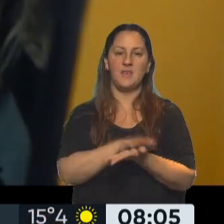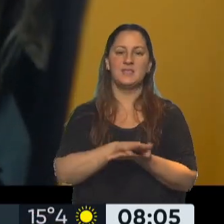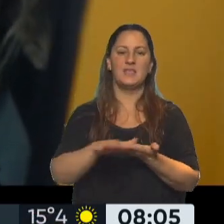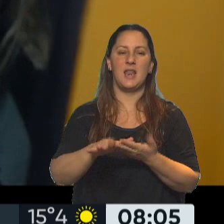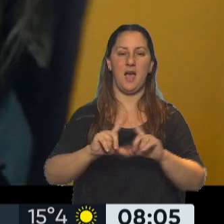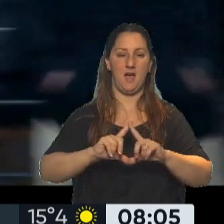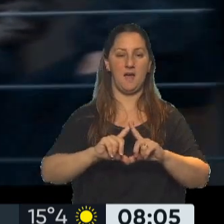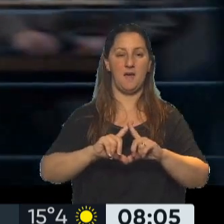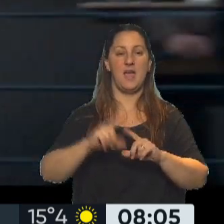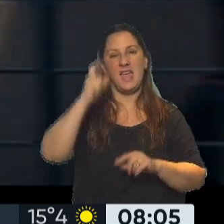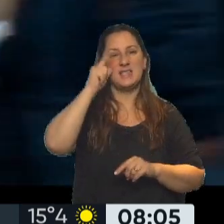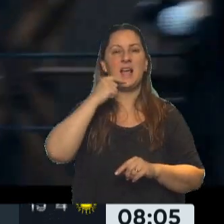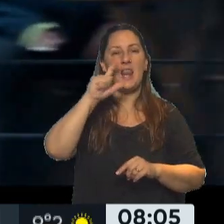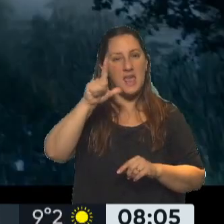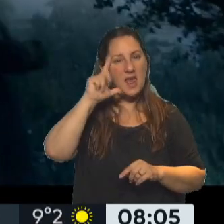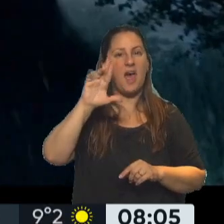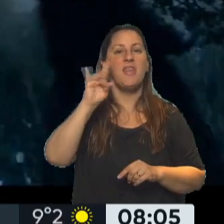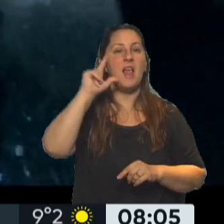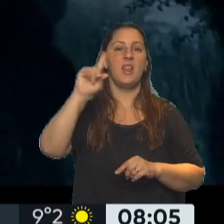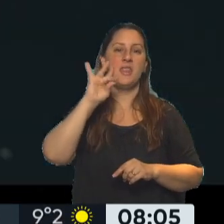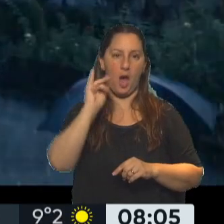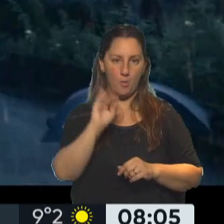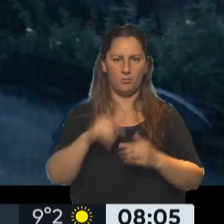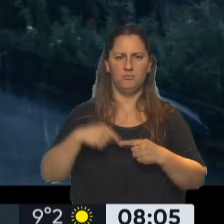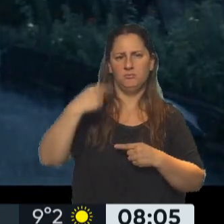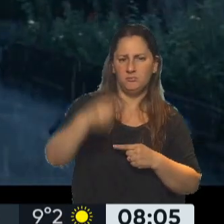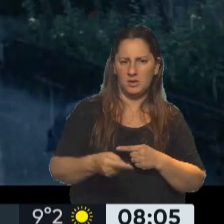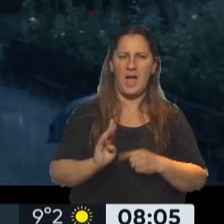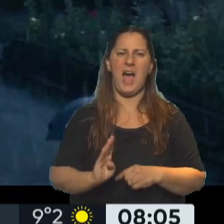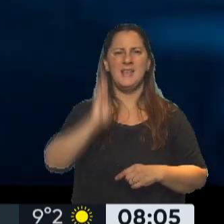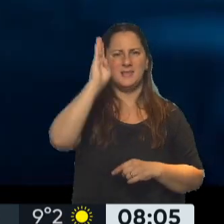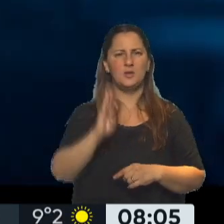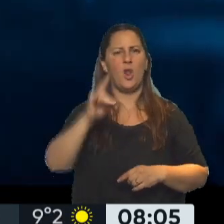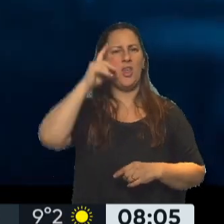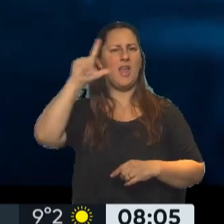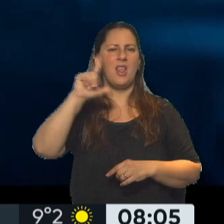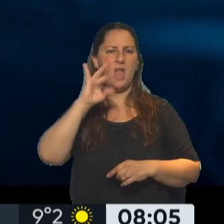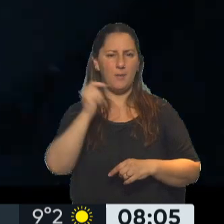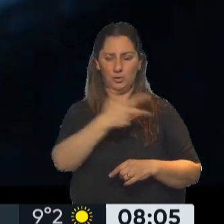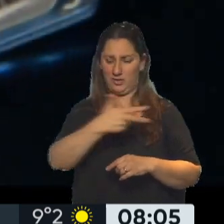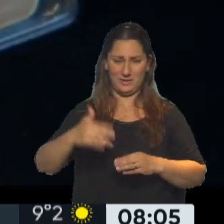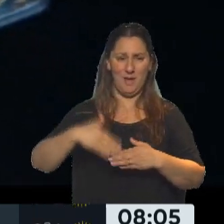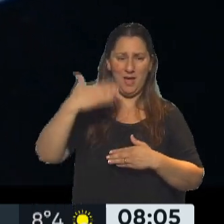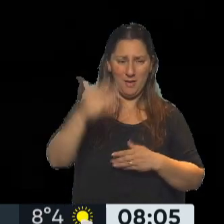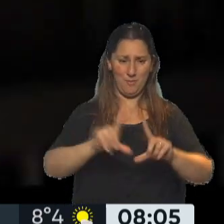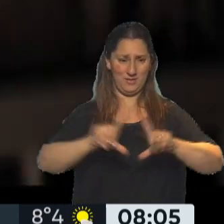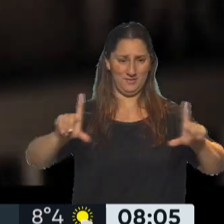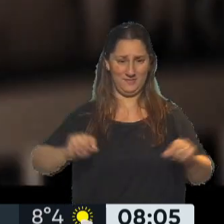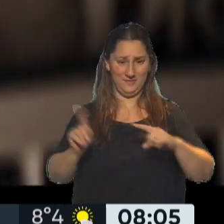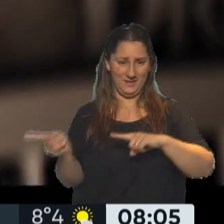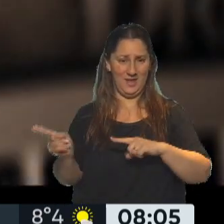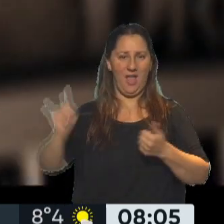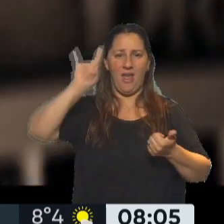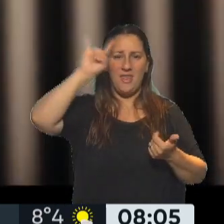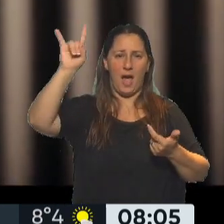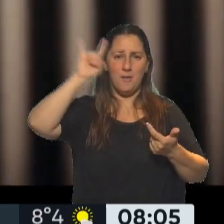Escalera del Diablo. Después pasamos a tener uno pegadito, serio, El Ascensor del Diablo. Y ahora, tres semanas después, llega La Luz del Diablo. Parece que